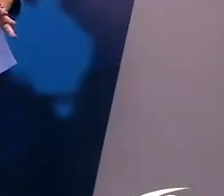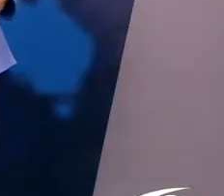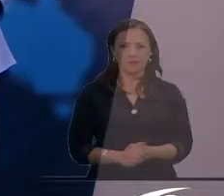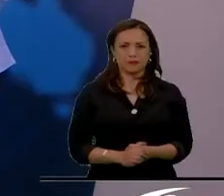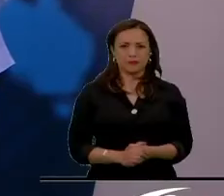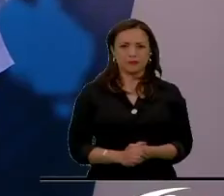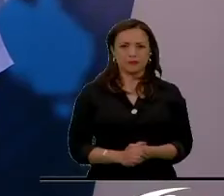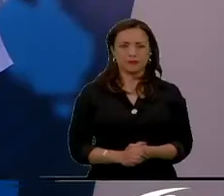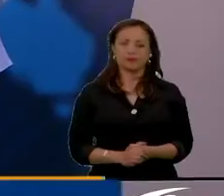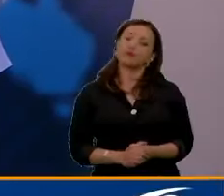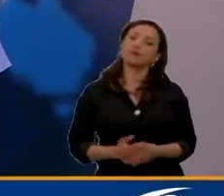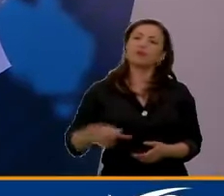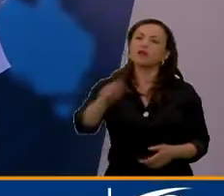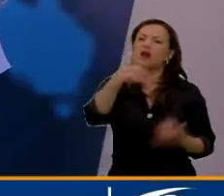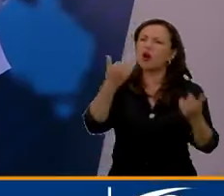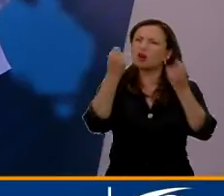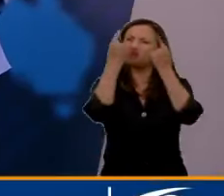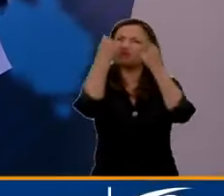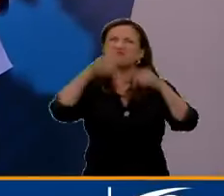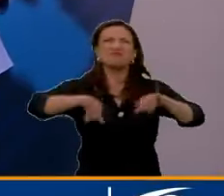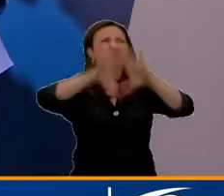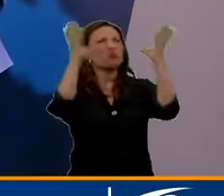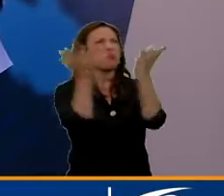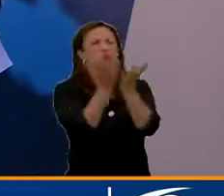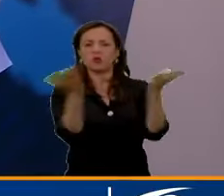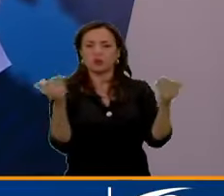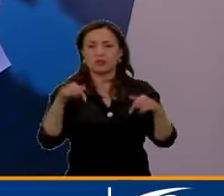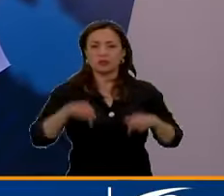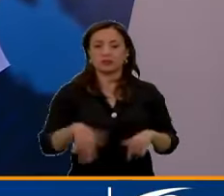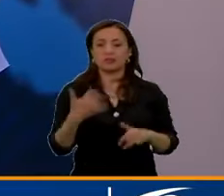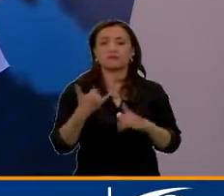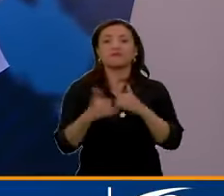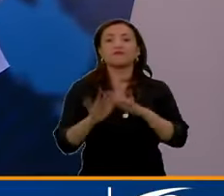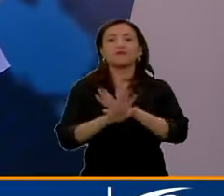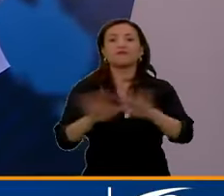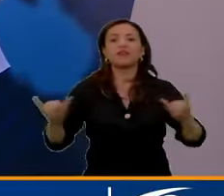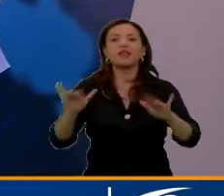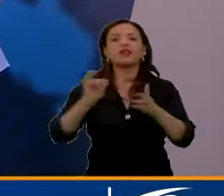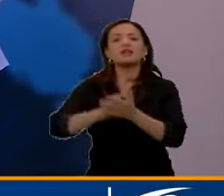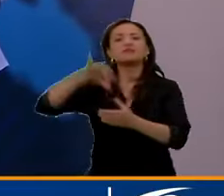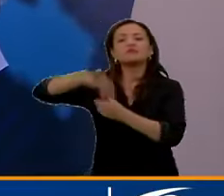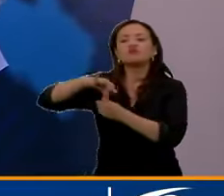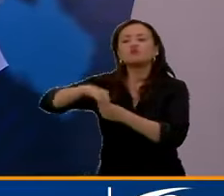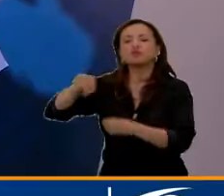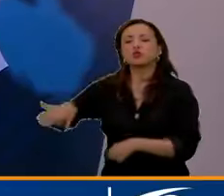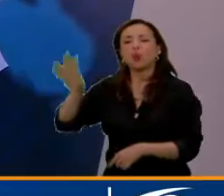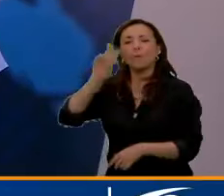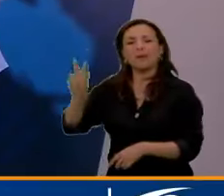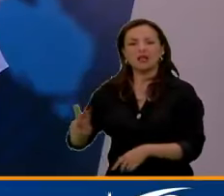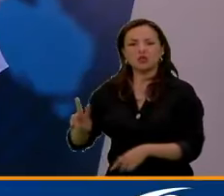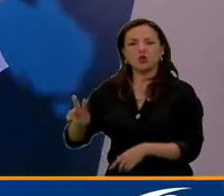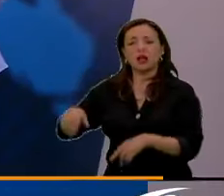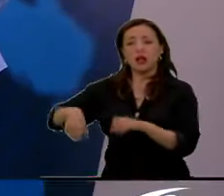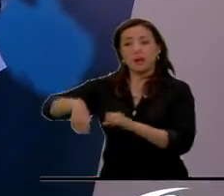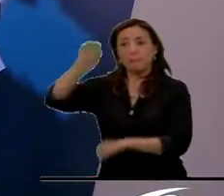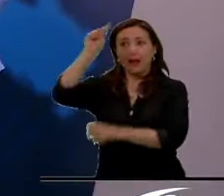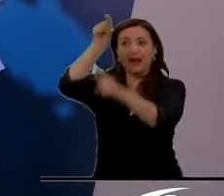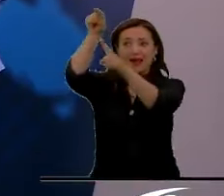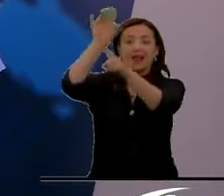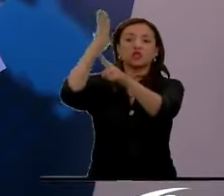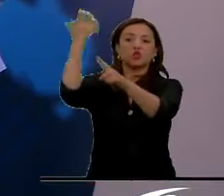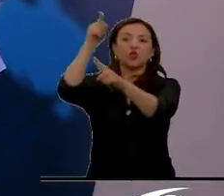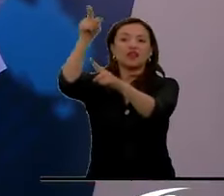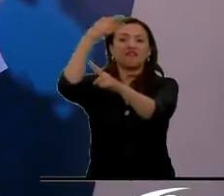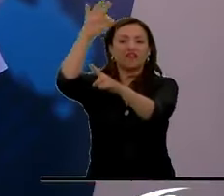Para entender el mundo, esta semana nos trae la recta final en la elección presidencial en Venezuela. Gana la izquierda en Francia y los